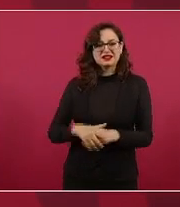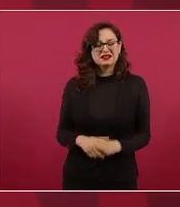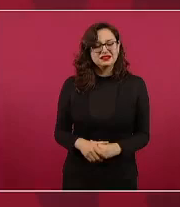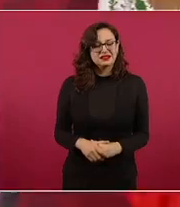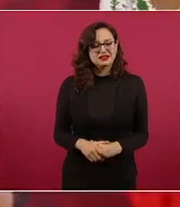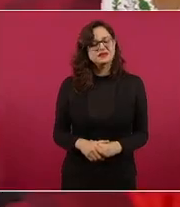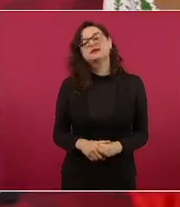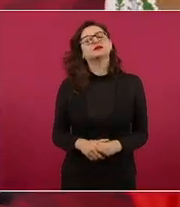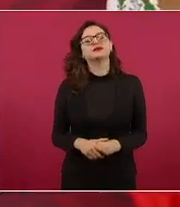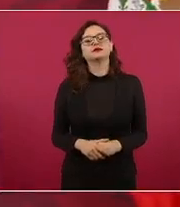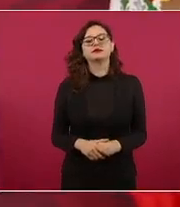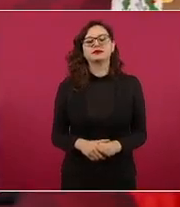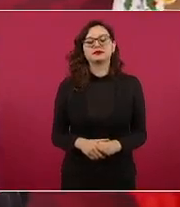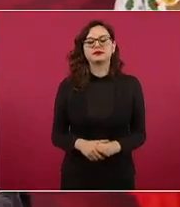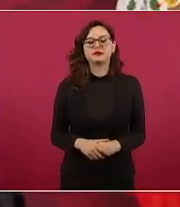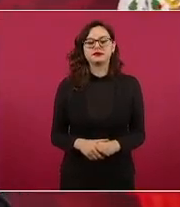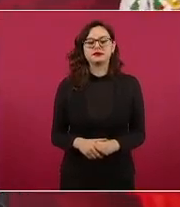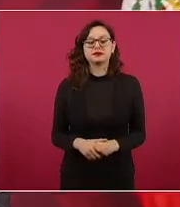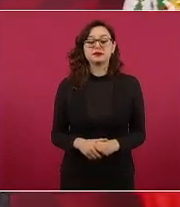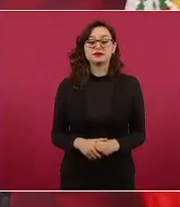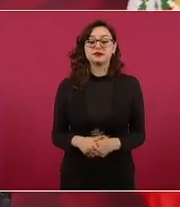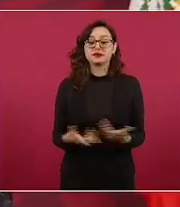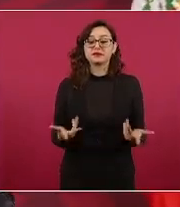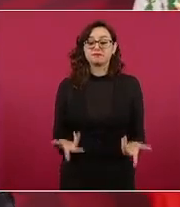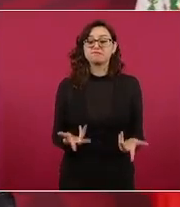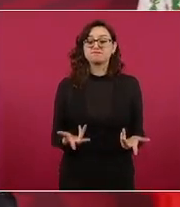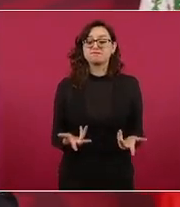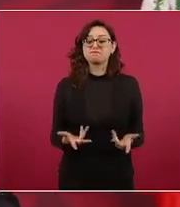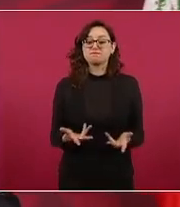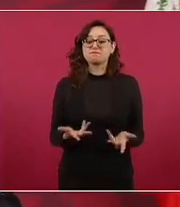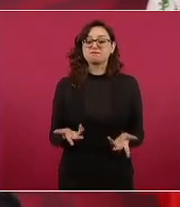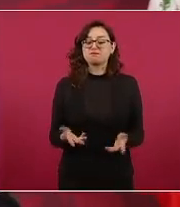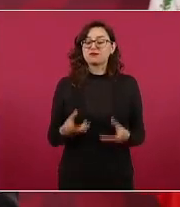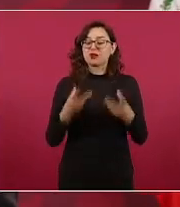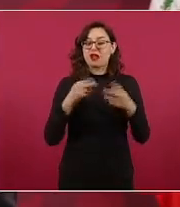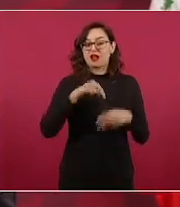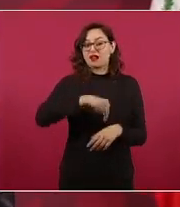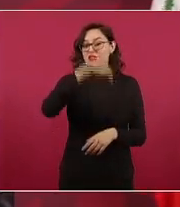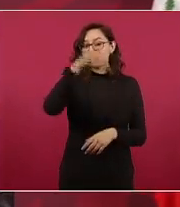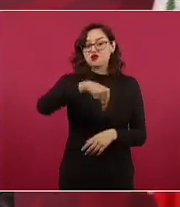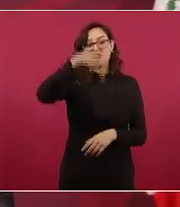esto sucedió mucho en el norte,